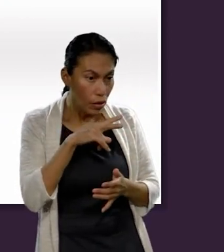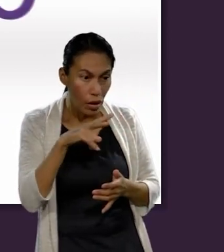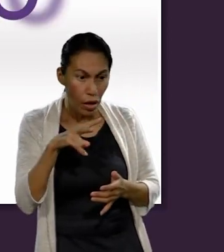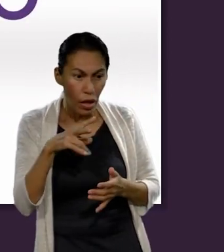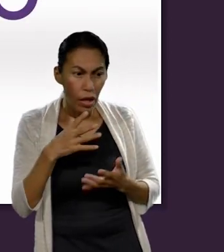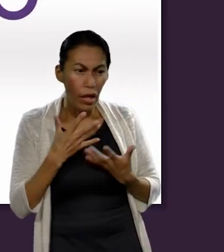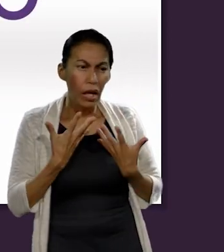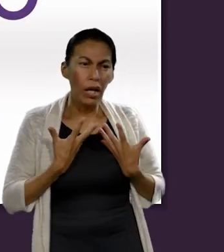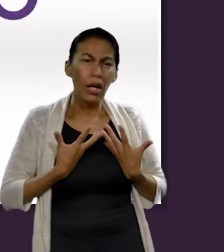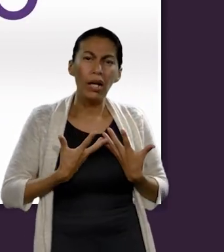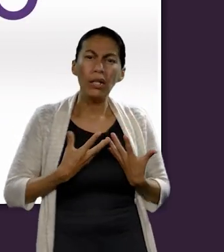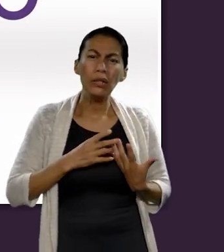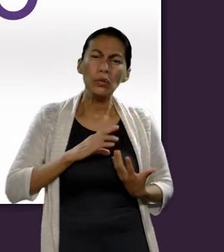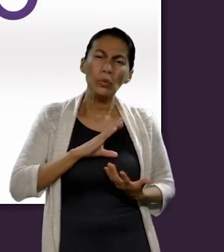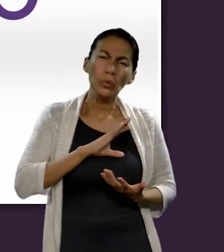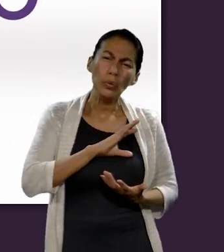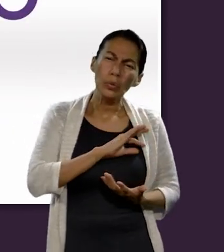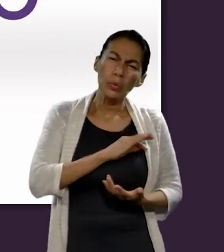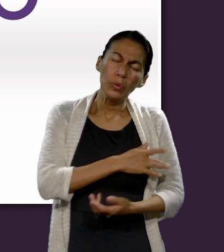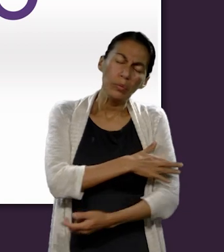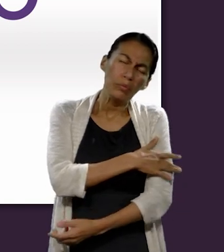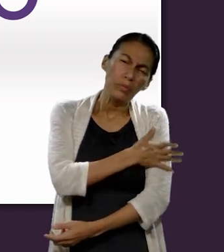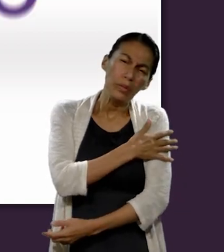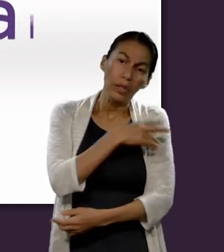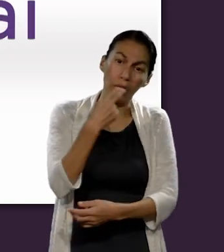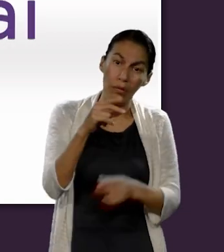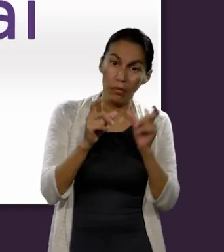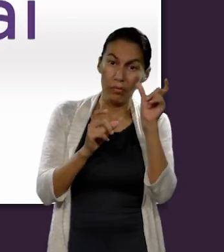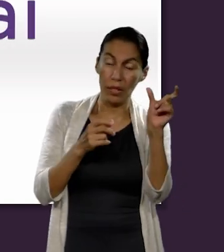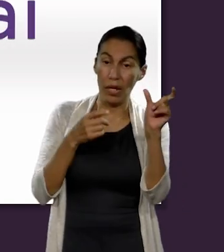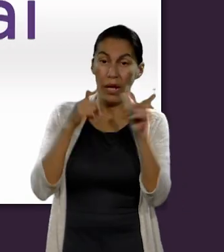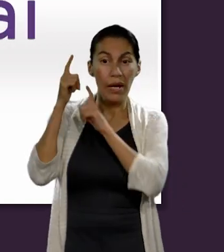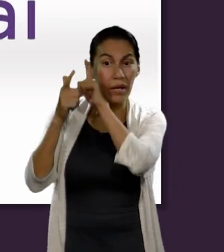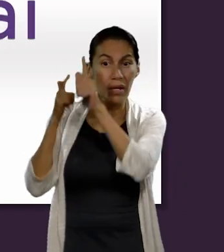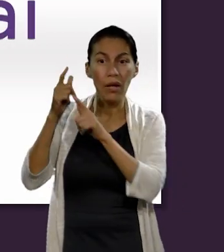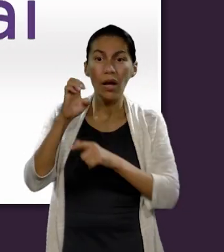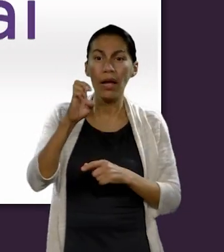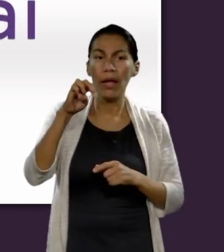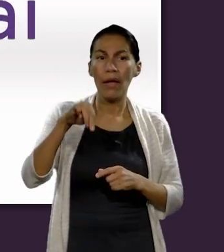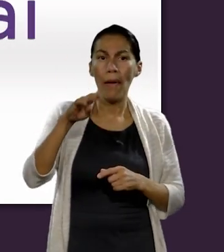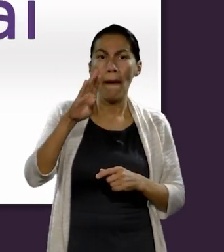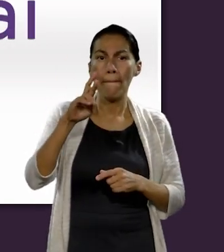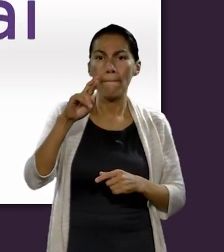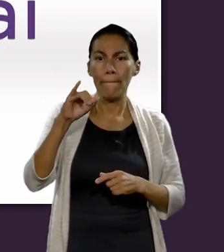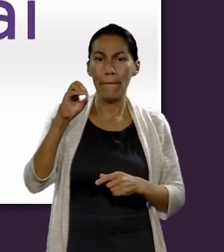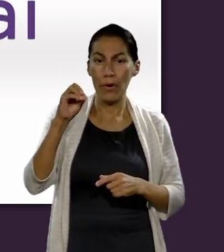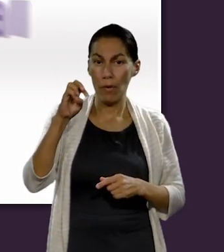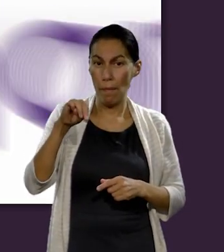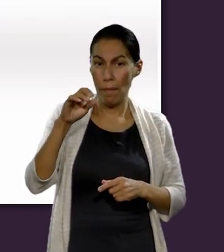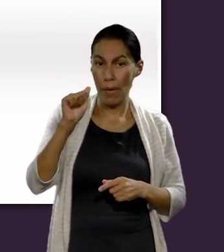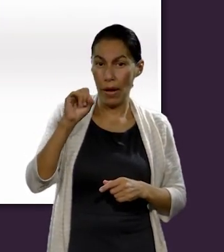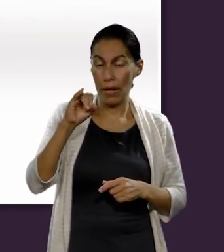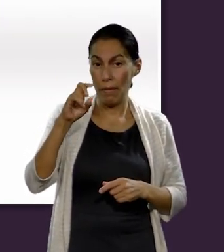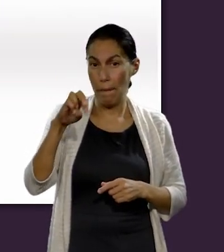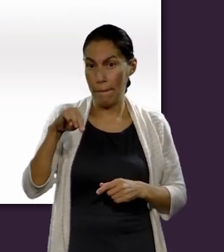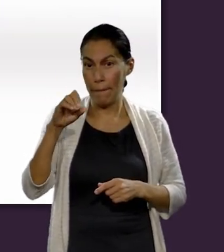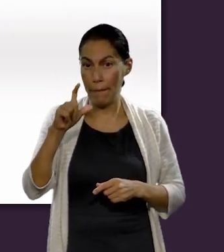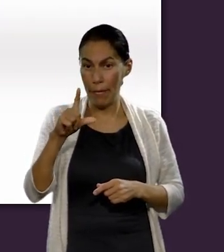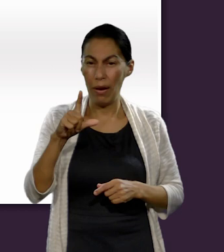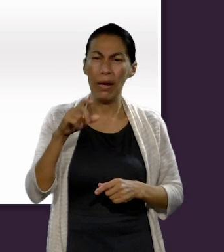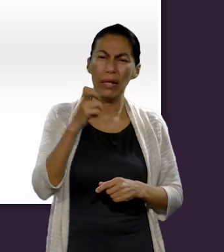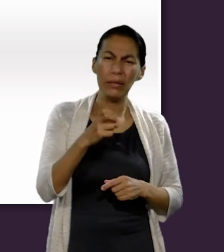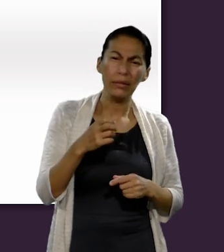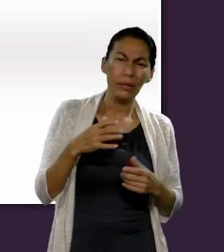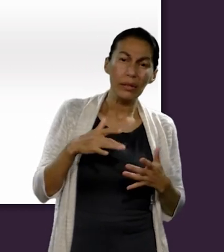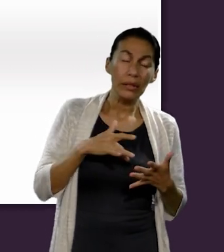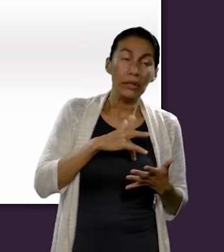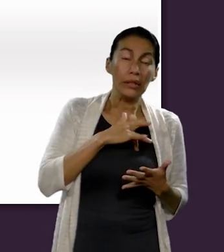palabra para estremeció en griego es enbrima o mai. Además de estremecerse, también significa advertir